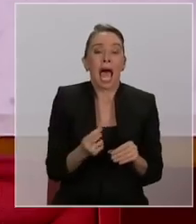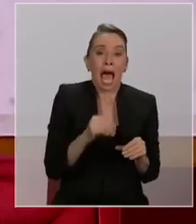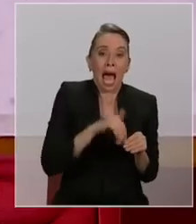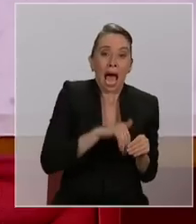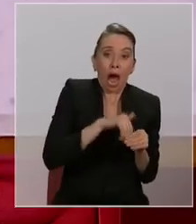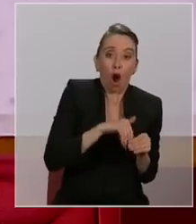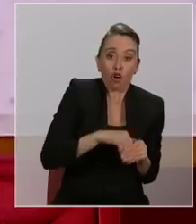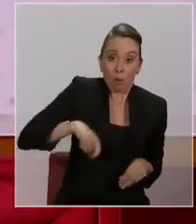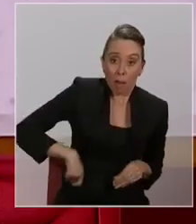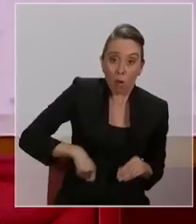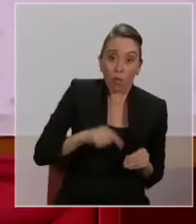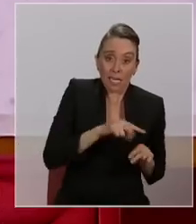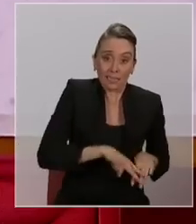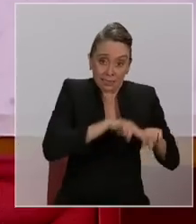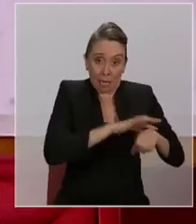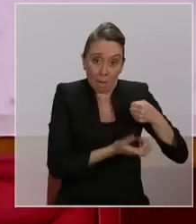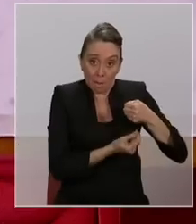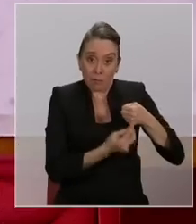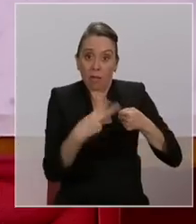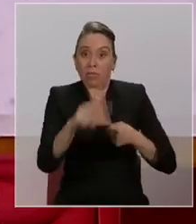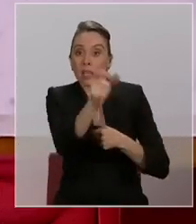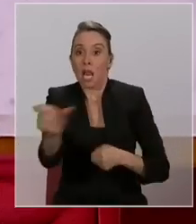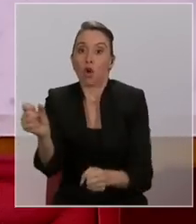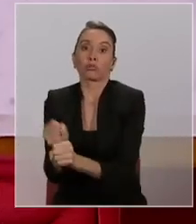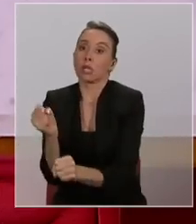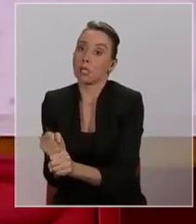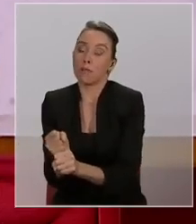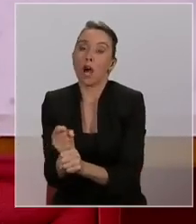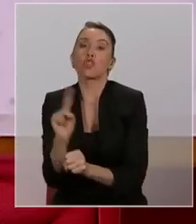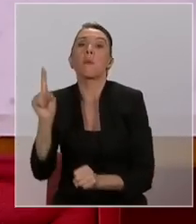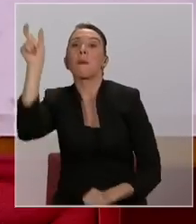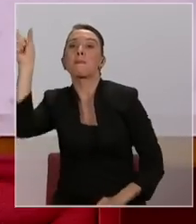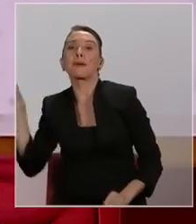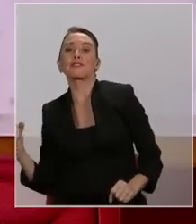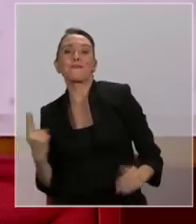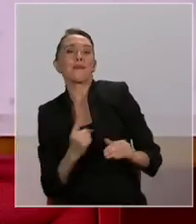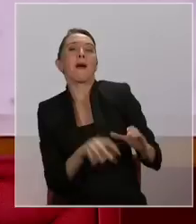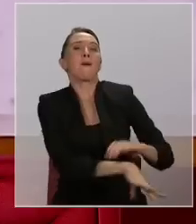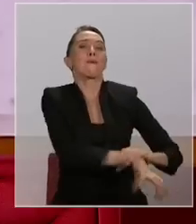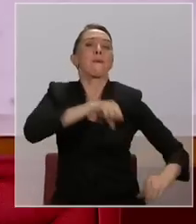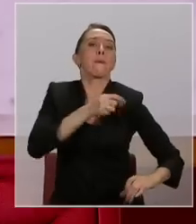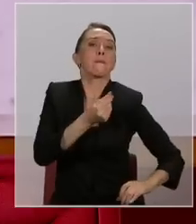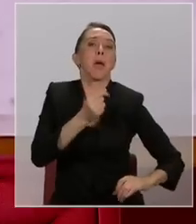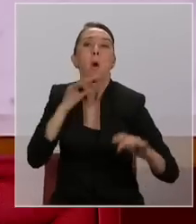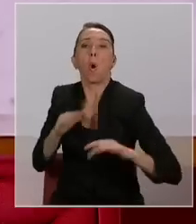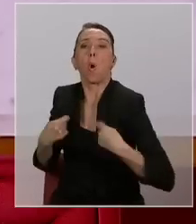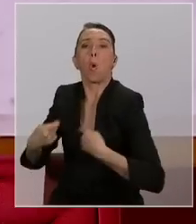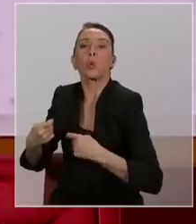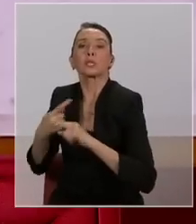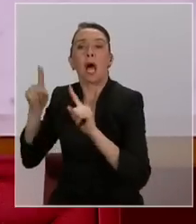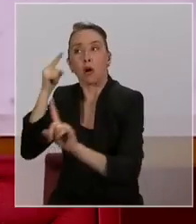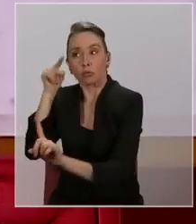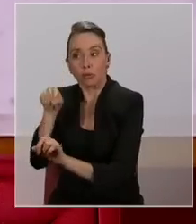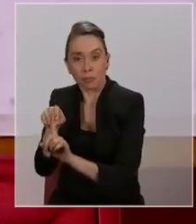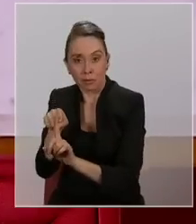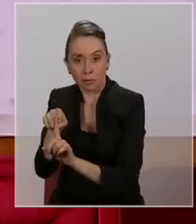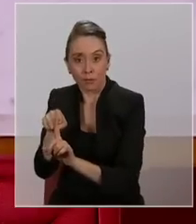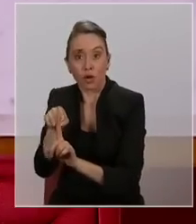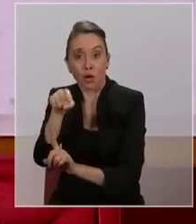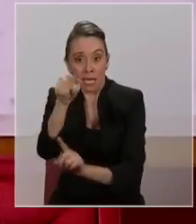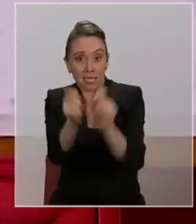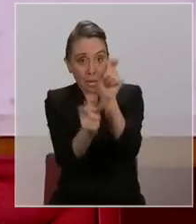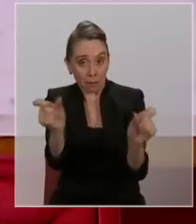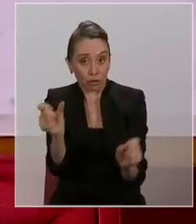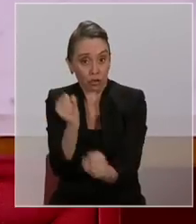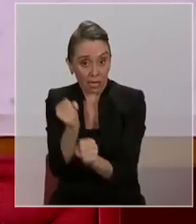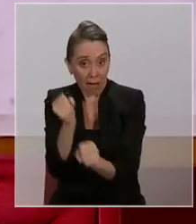a nuestros trabajadores. Y por tanto nadie puede meter la mano y pretender utilizarlo para otros propósitos. Y son ellos